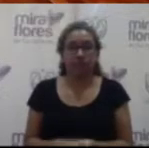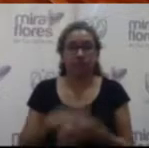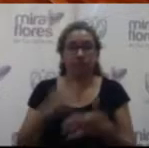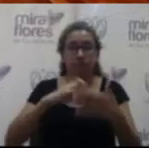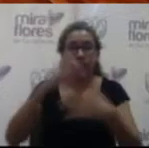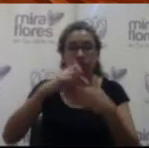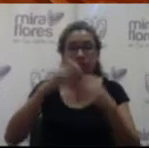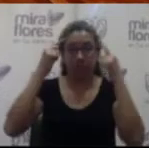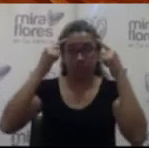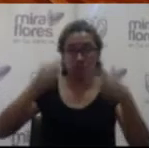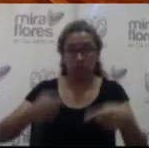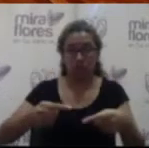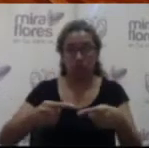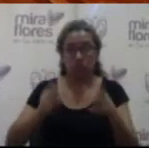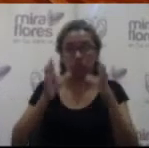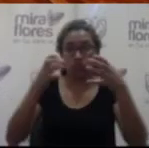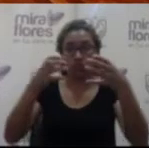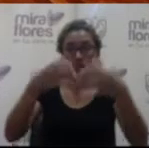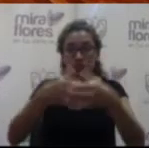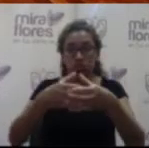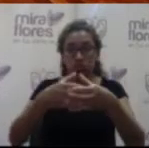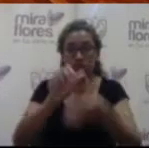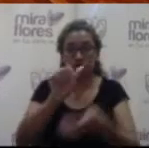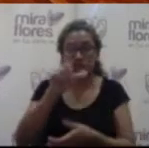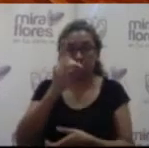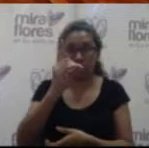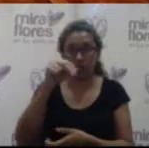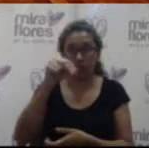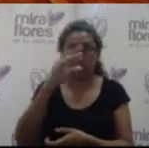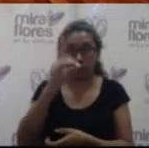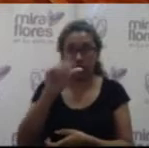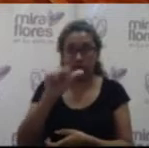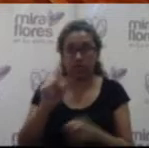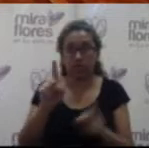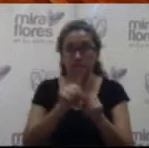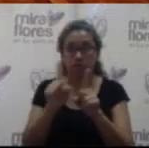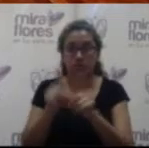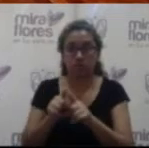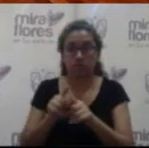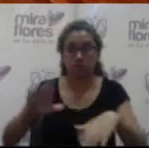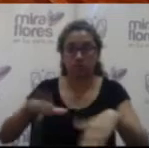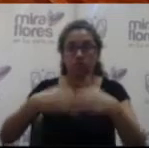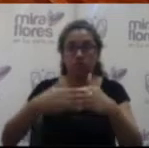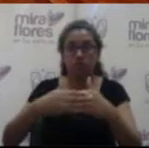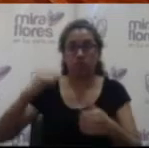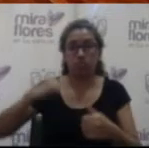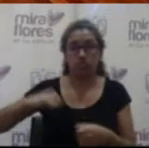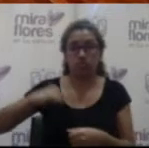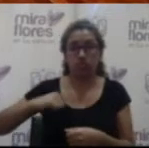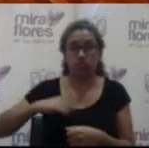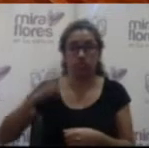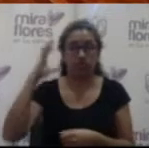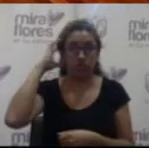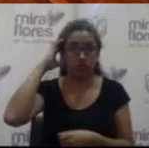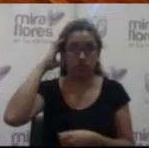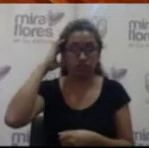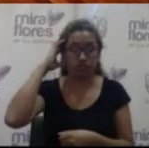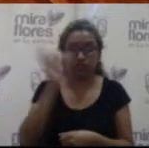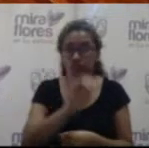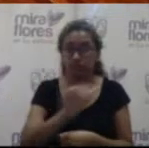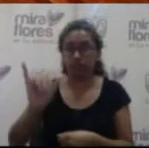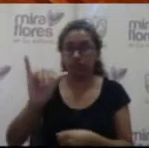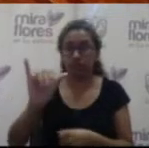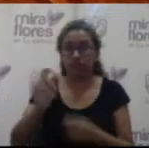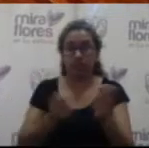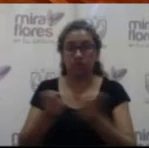Proyecto de acuerdo de consejo que aprueba la adenda al convenio de cooperación interinstitucional entre la Municipalidad de Miraflores y la